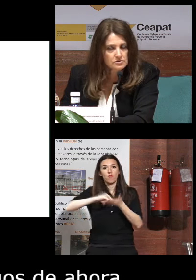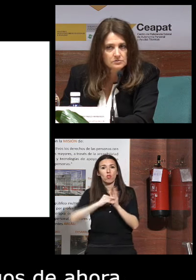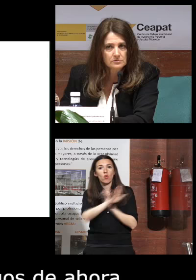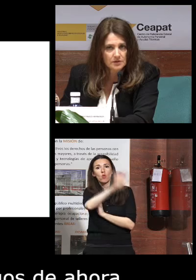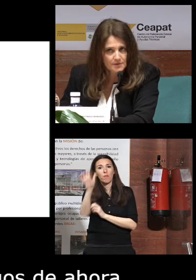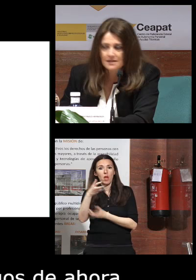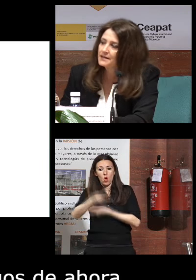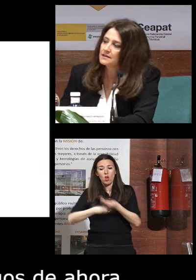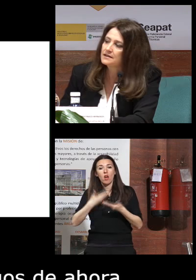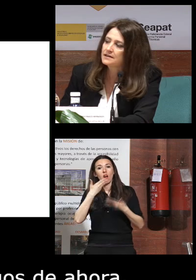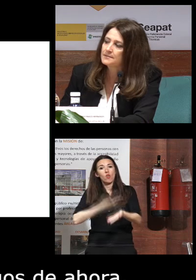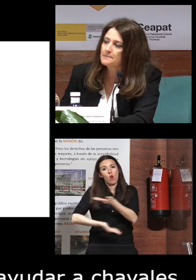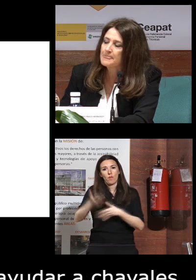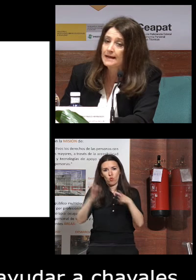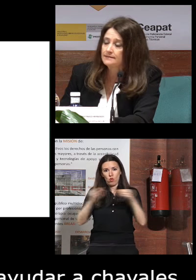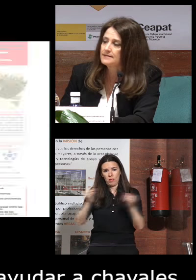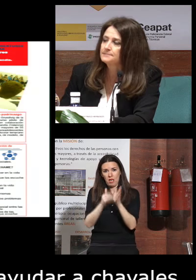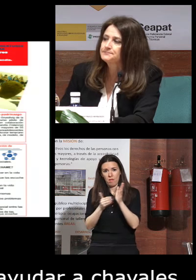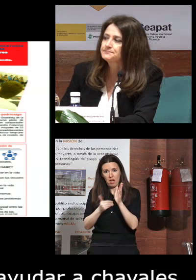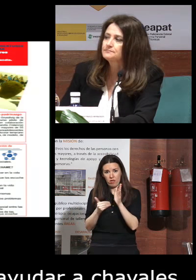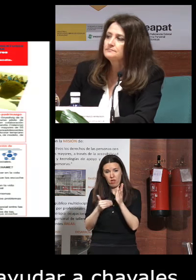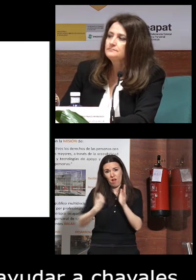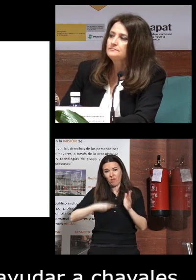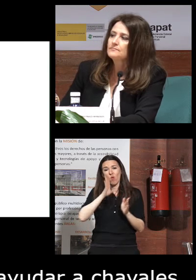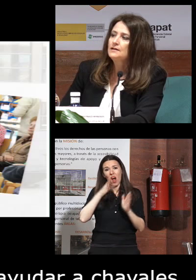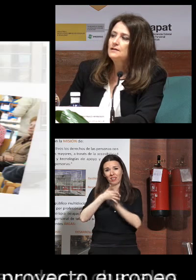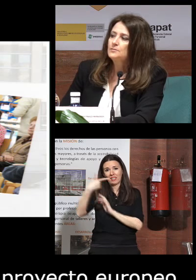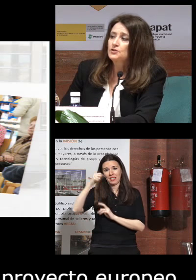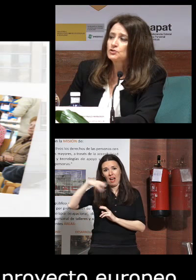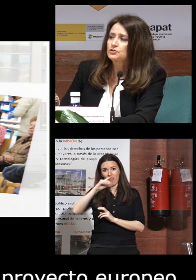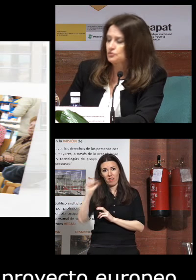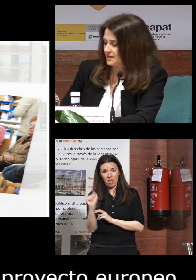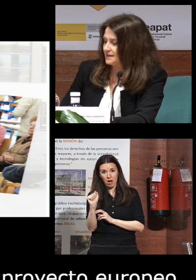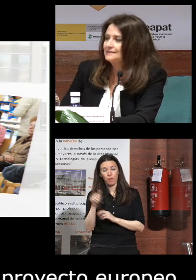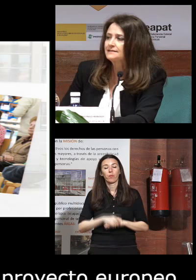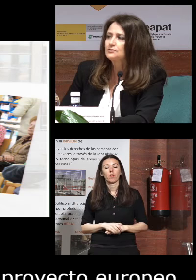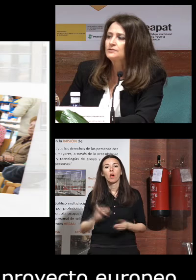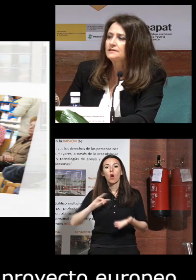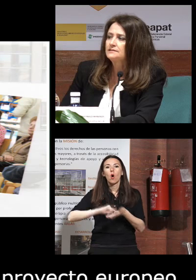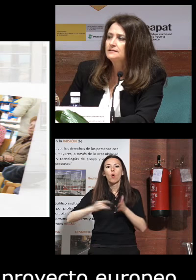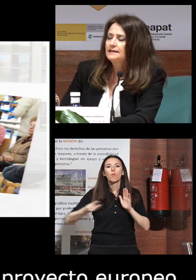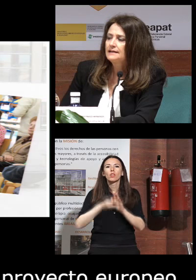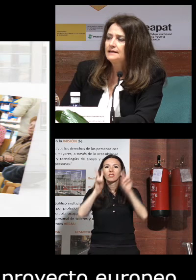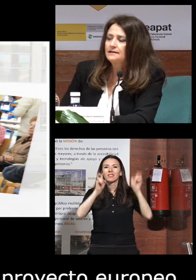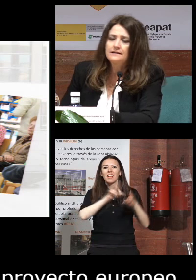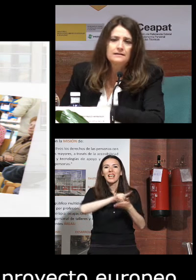hicimos con la Universidad de Valencia en Gandía proyectos en torno a la literatura